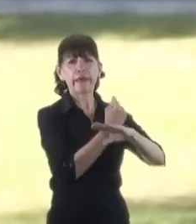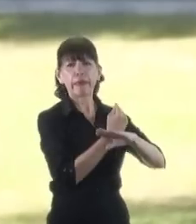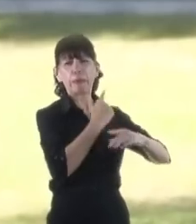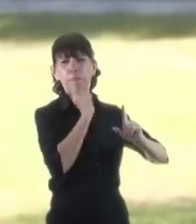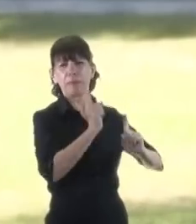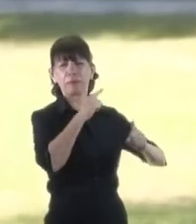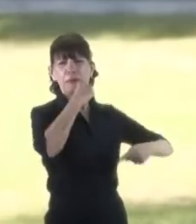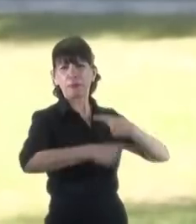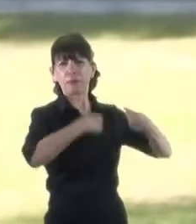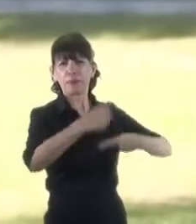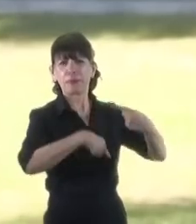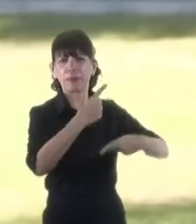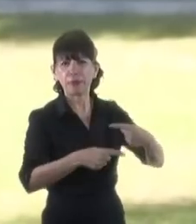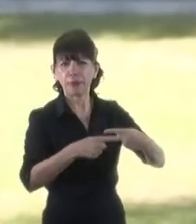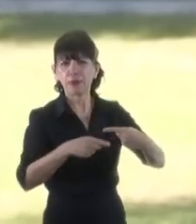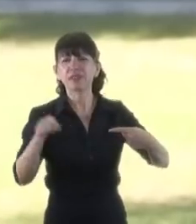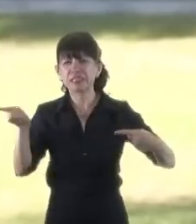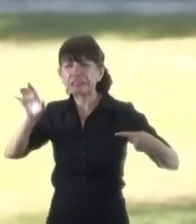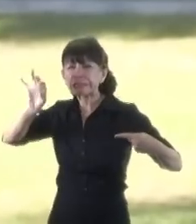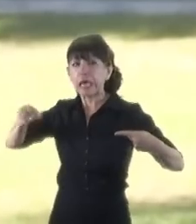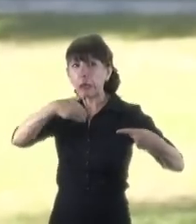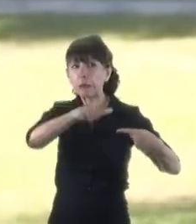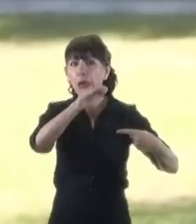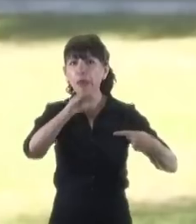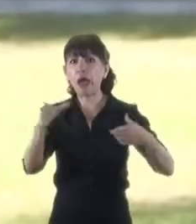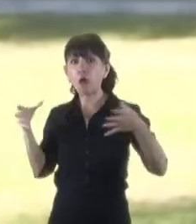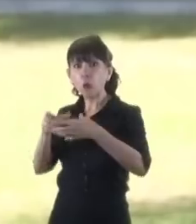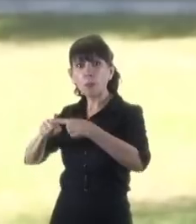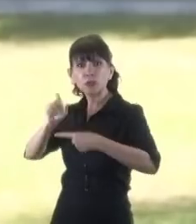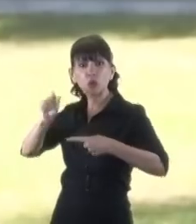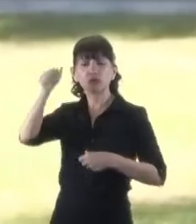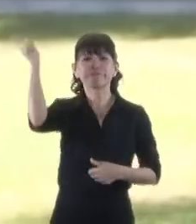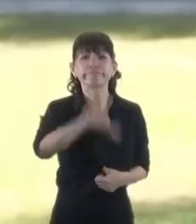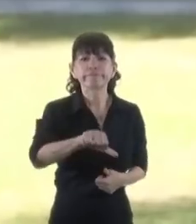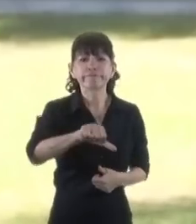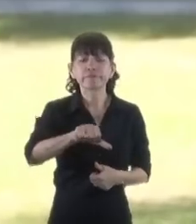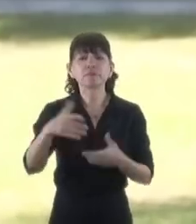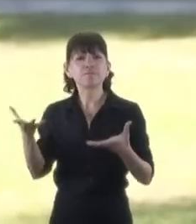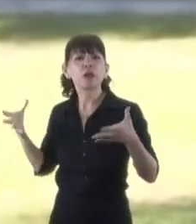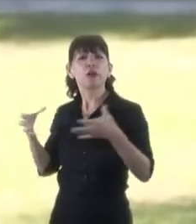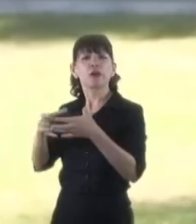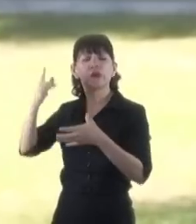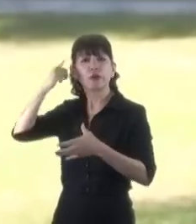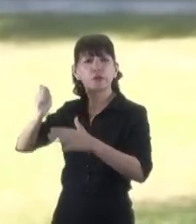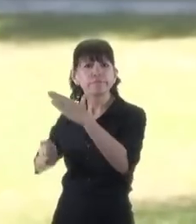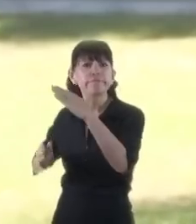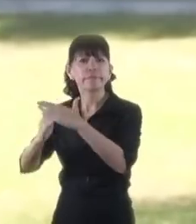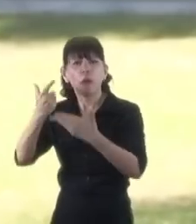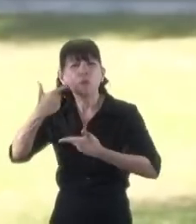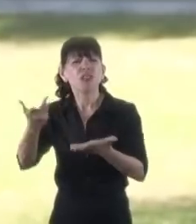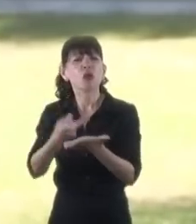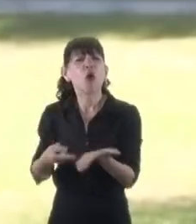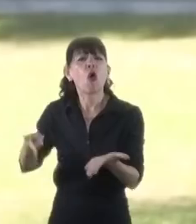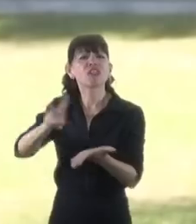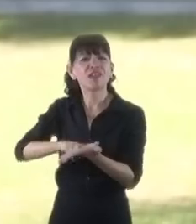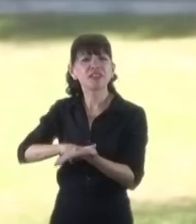preveía una derrota. La Corte Suprema de Justicia ha demostrado una vez más que es capaz de adecuar